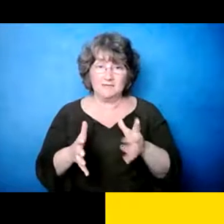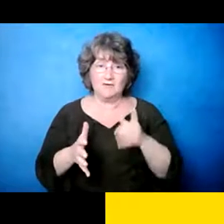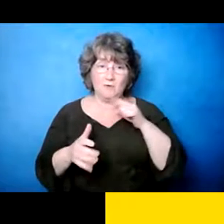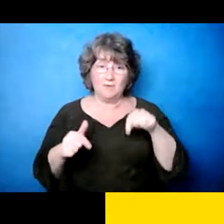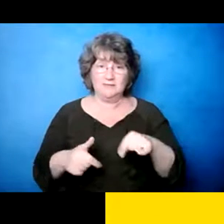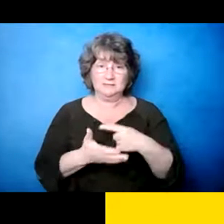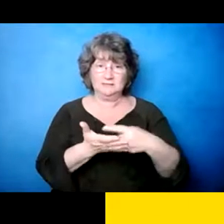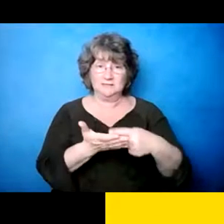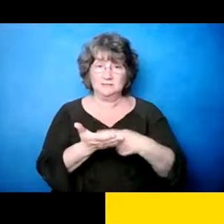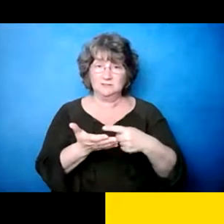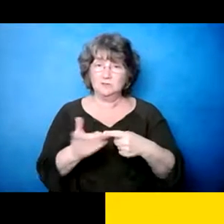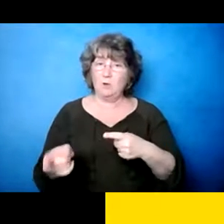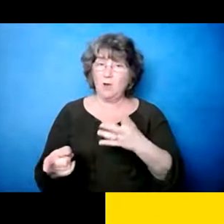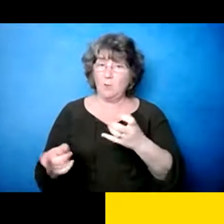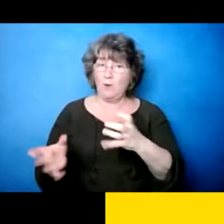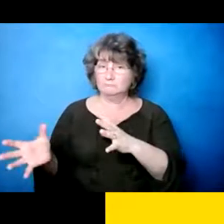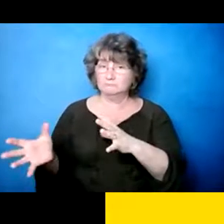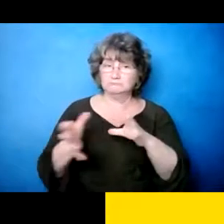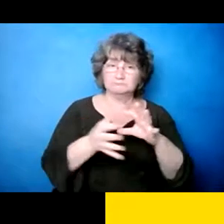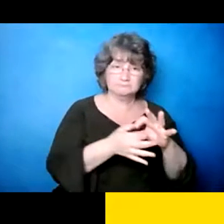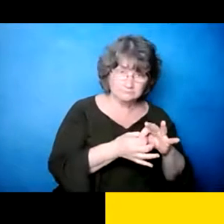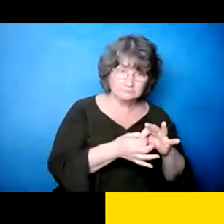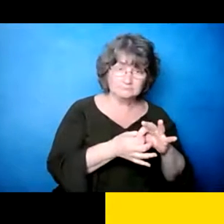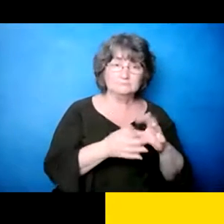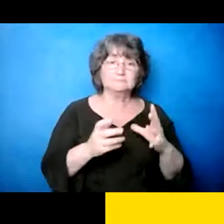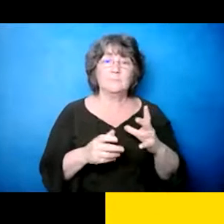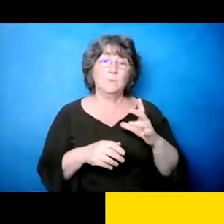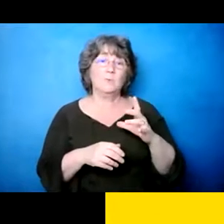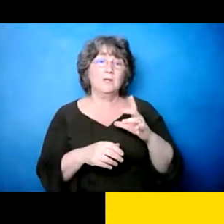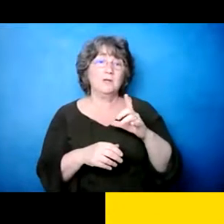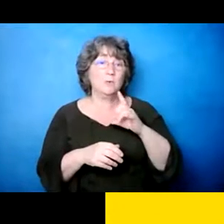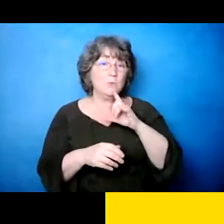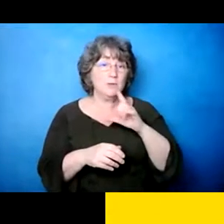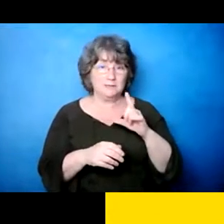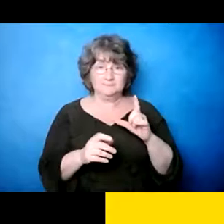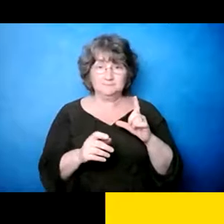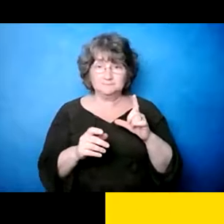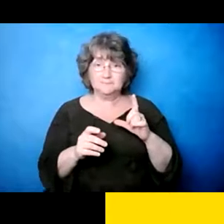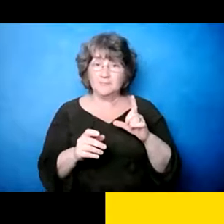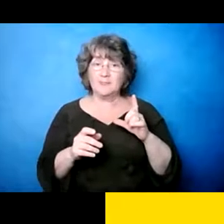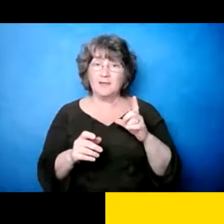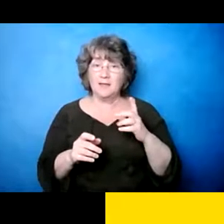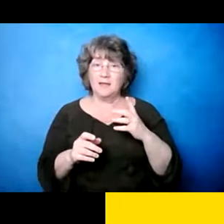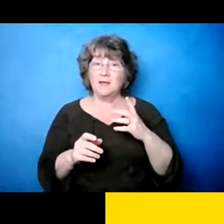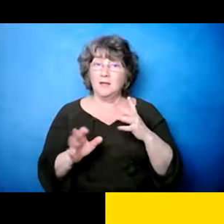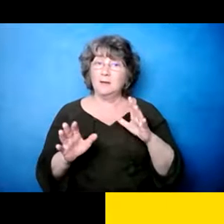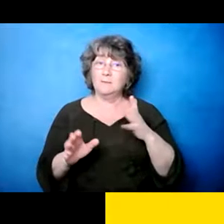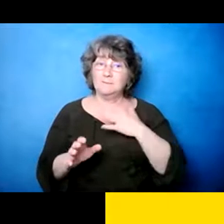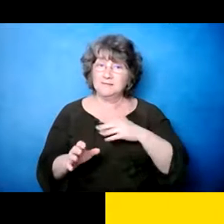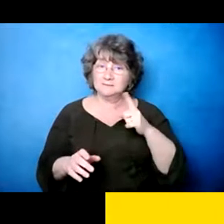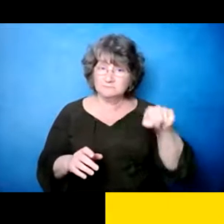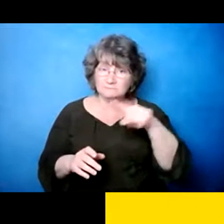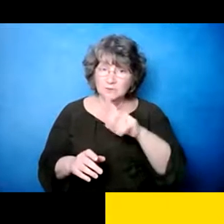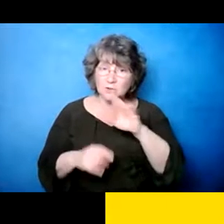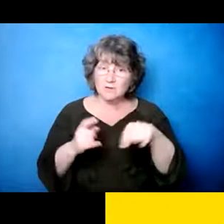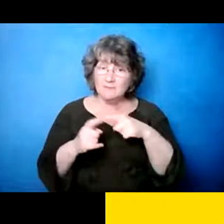esta, esta, esta conversación, esta práctica. Y podemos, eh, con todo el mundo una vez más. Así que, eso